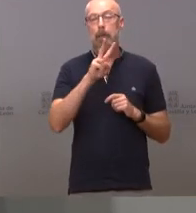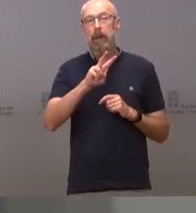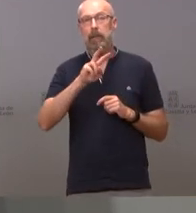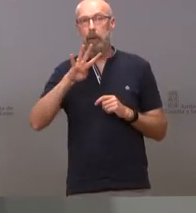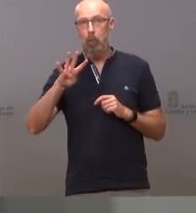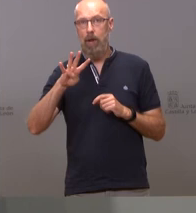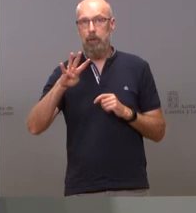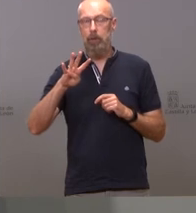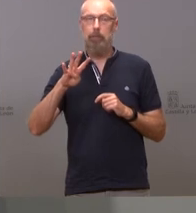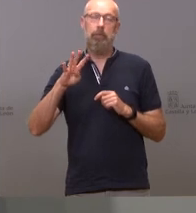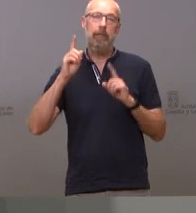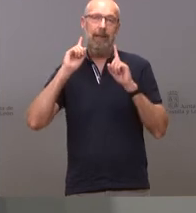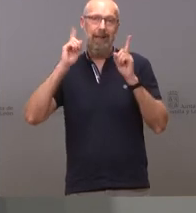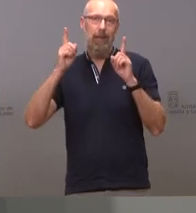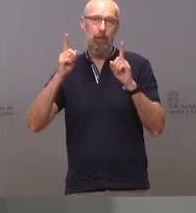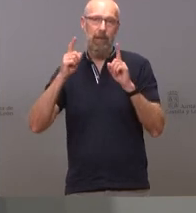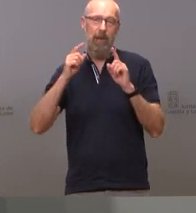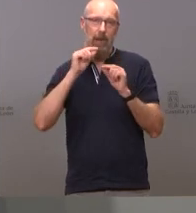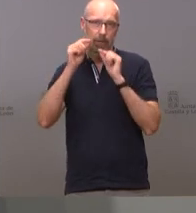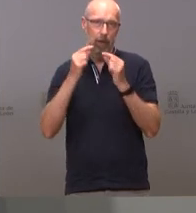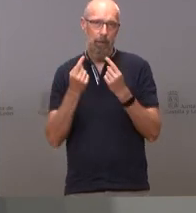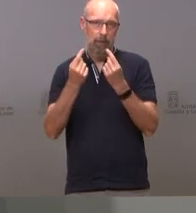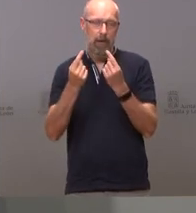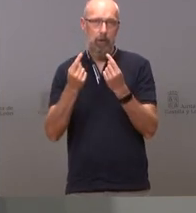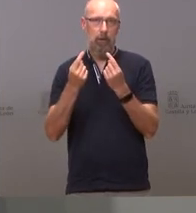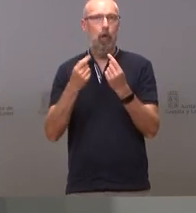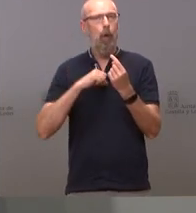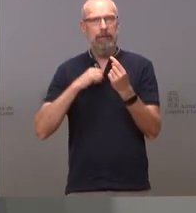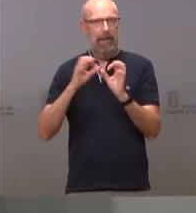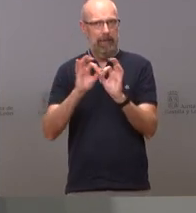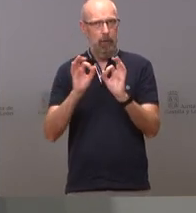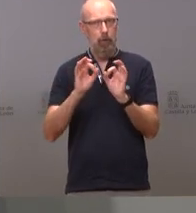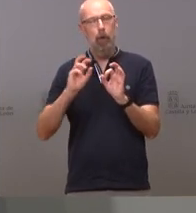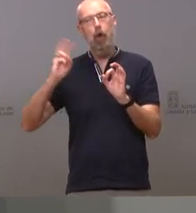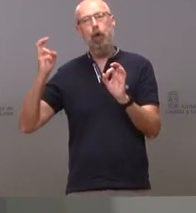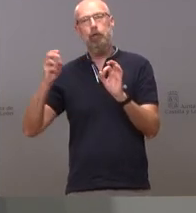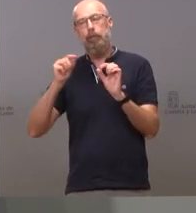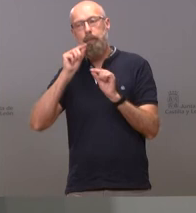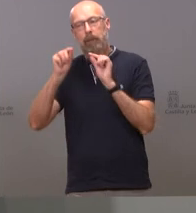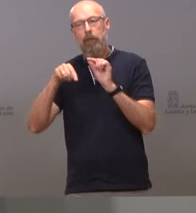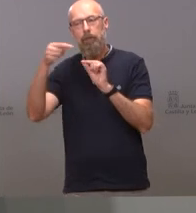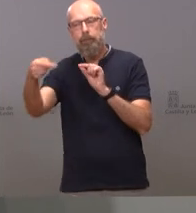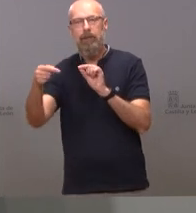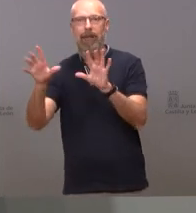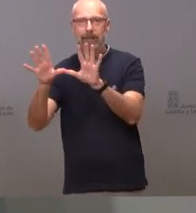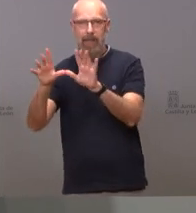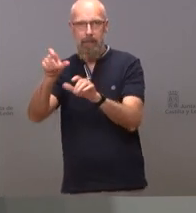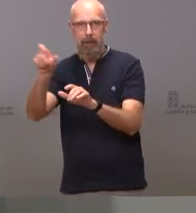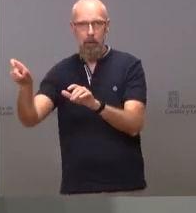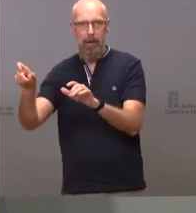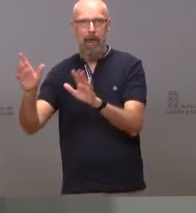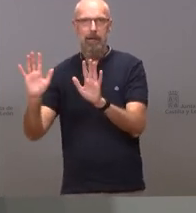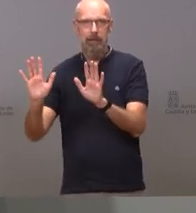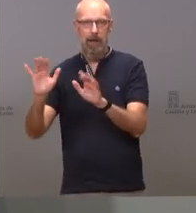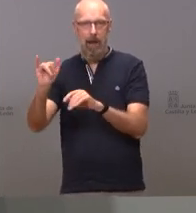casos primarios no hay ningún hospitalizado entre los casos primarios hay 10 casos secundarios ninguno de ellos está